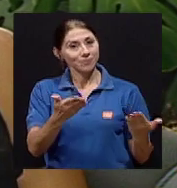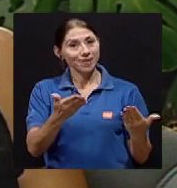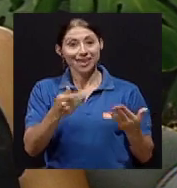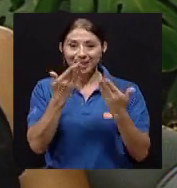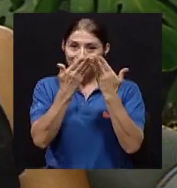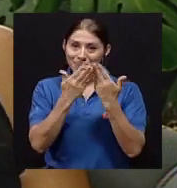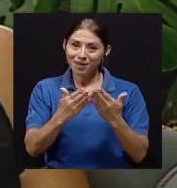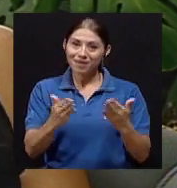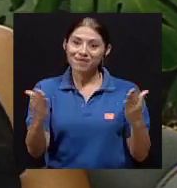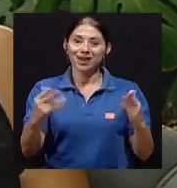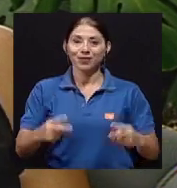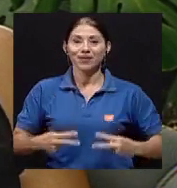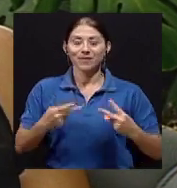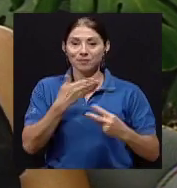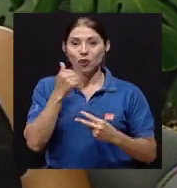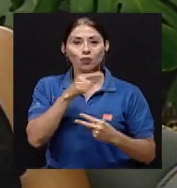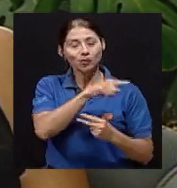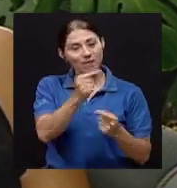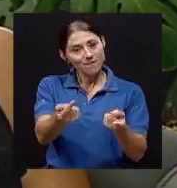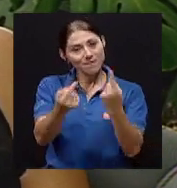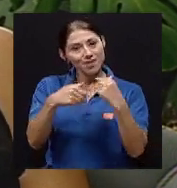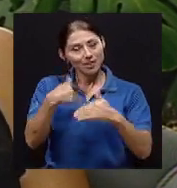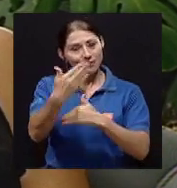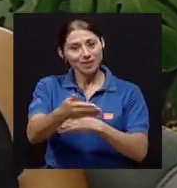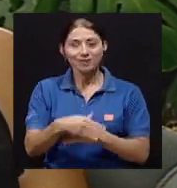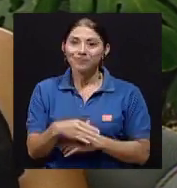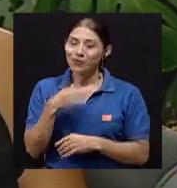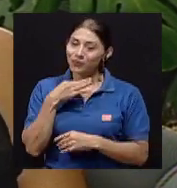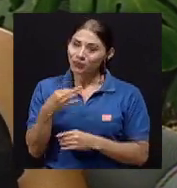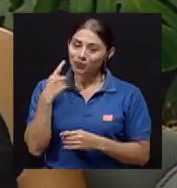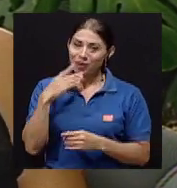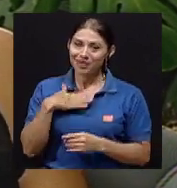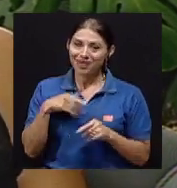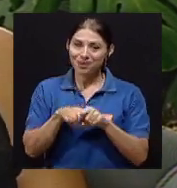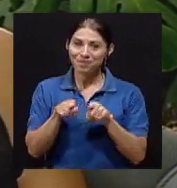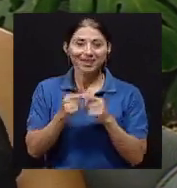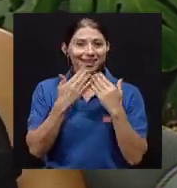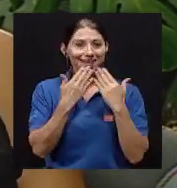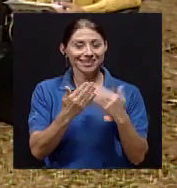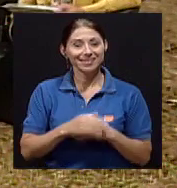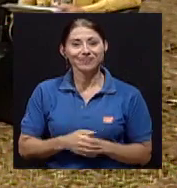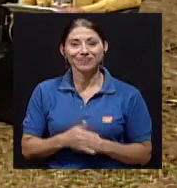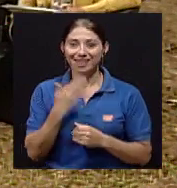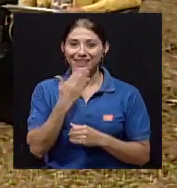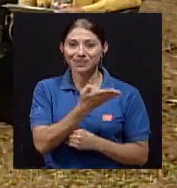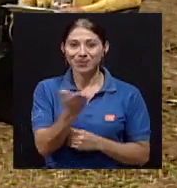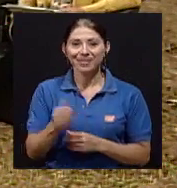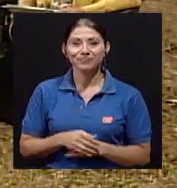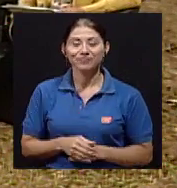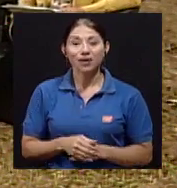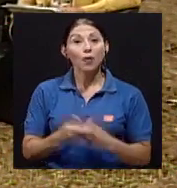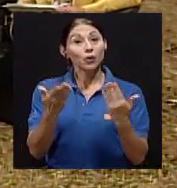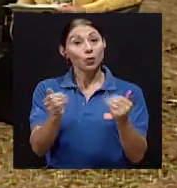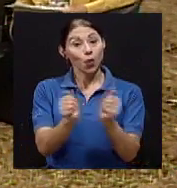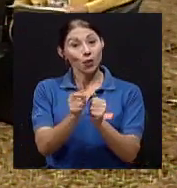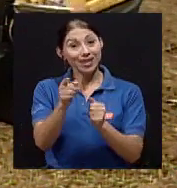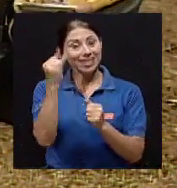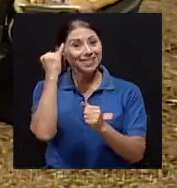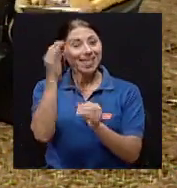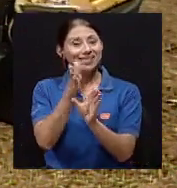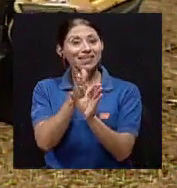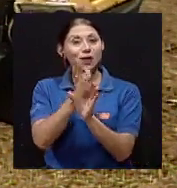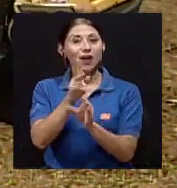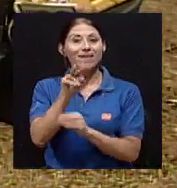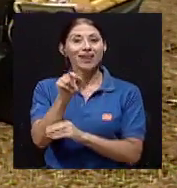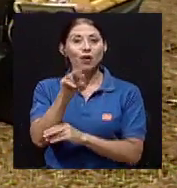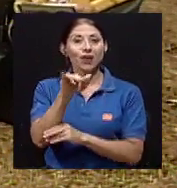puertas de Vivir Mejor están abiertas para que nos pueda acompañar próximamente. Un gusto fue para mí Muchas gracias, Verónica. Muy amables a ustedes. Así es, y con estas ideas de la